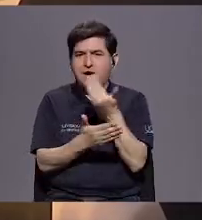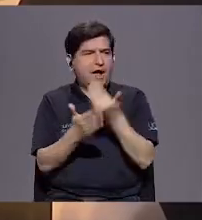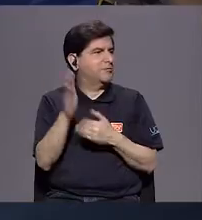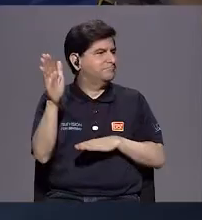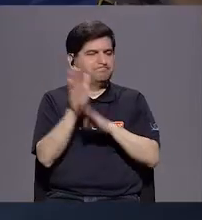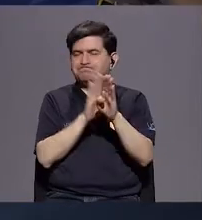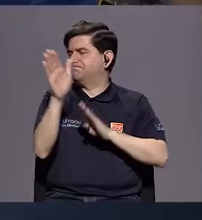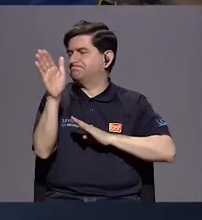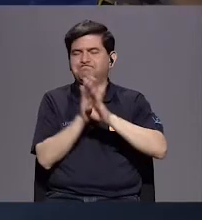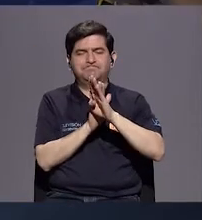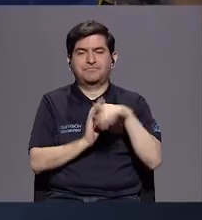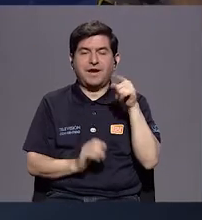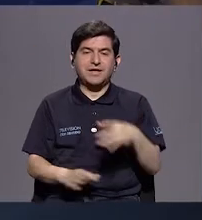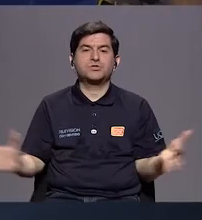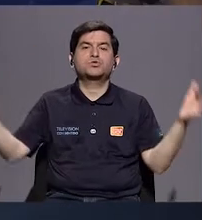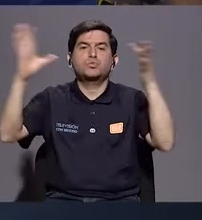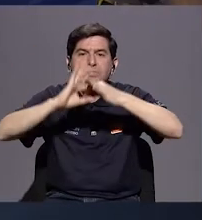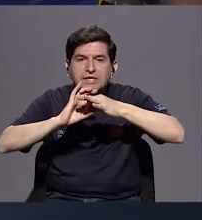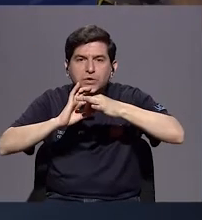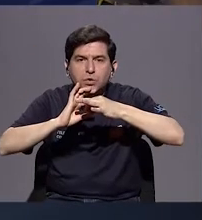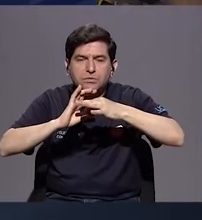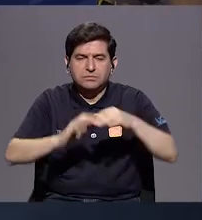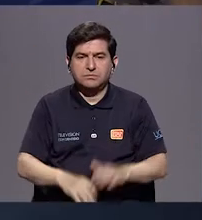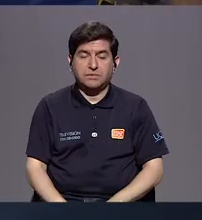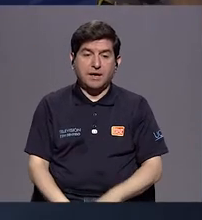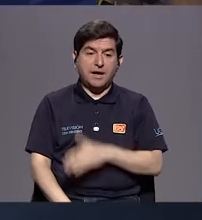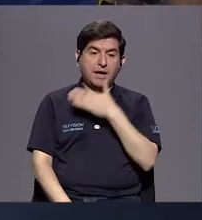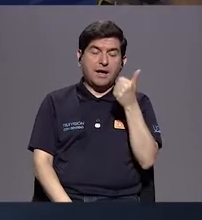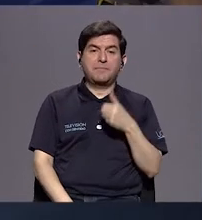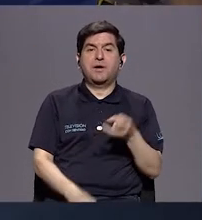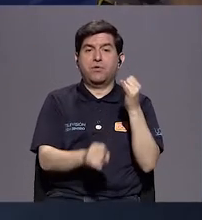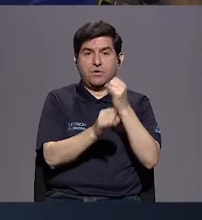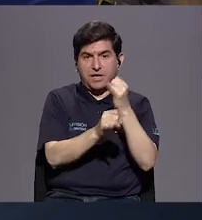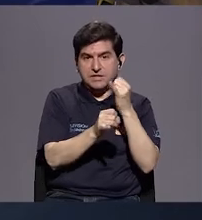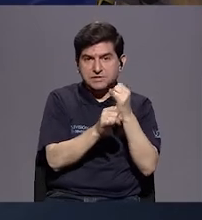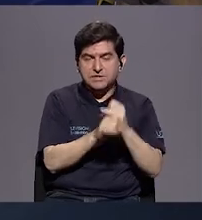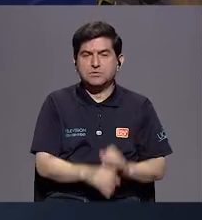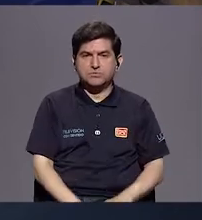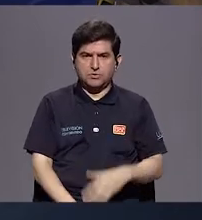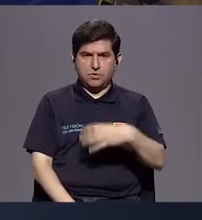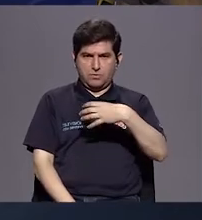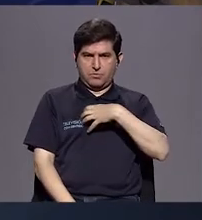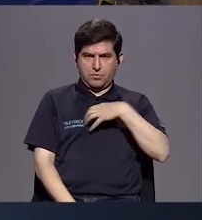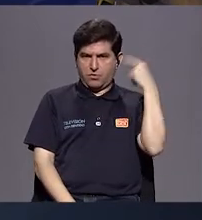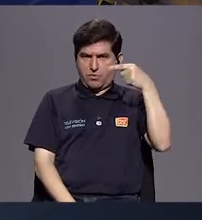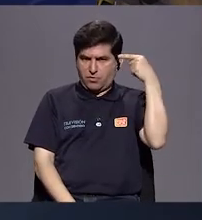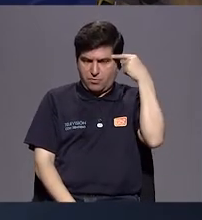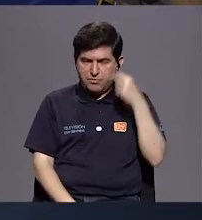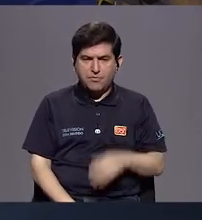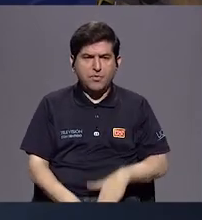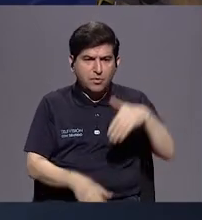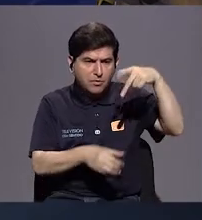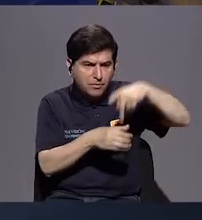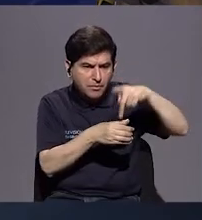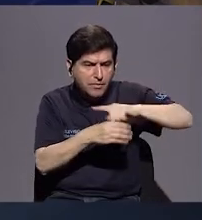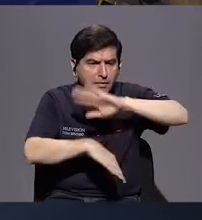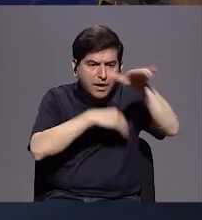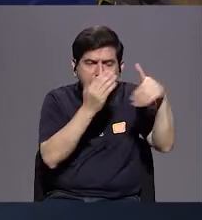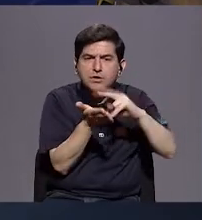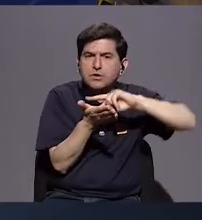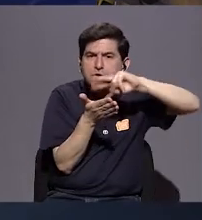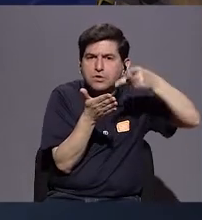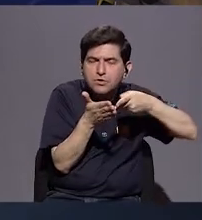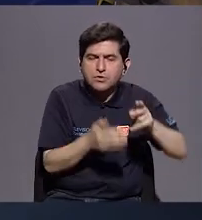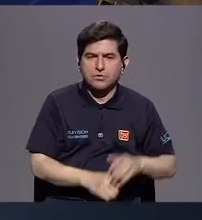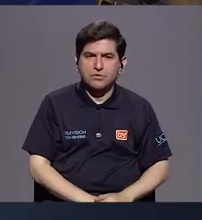desarrollo. O eso va desde la mano. Entonces, ¿qué mejor que el ente rector siendo del Estado para haber incursionado en todo lo que era